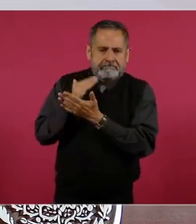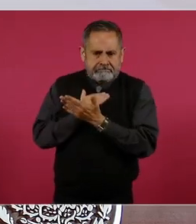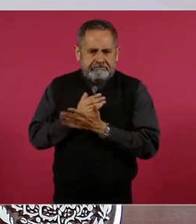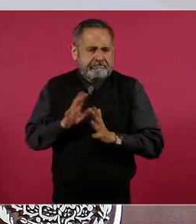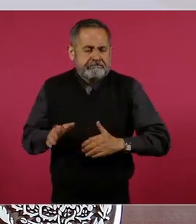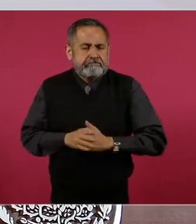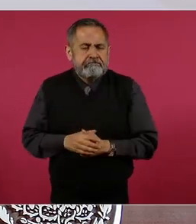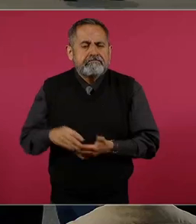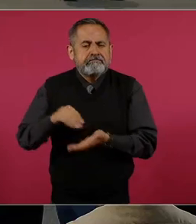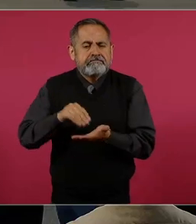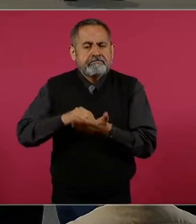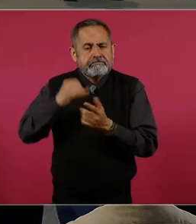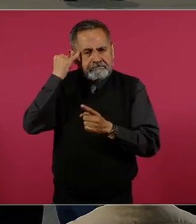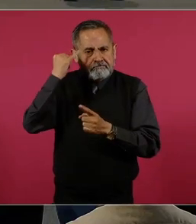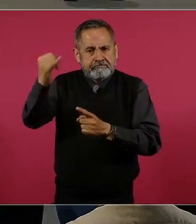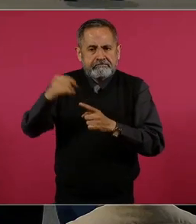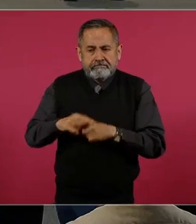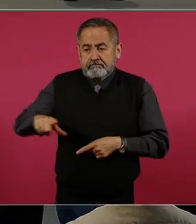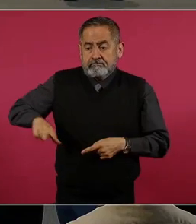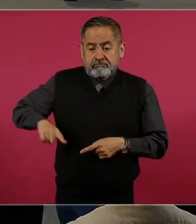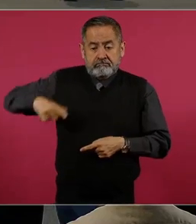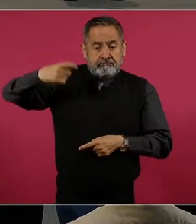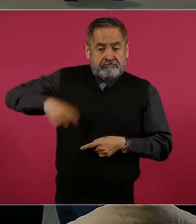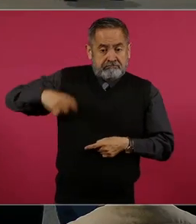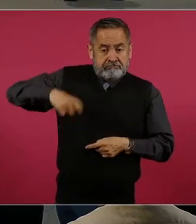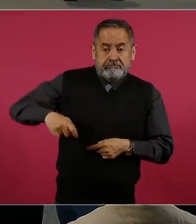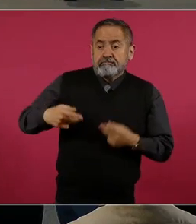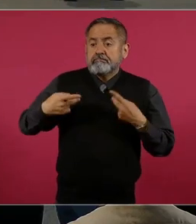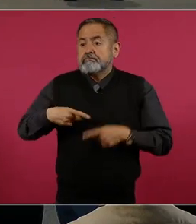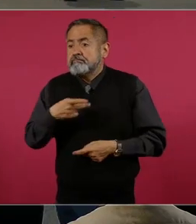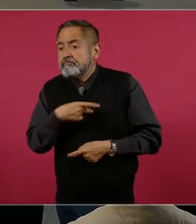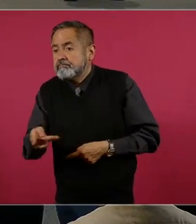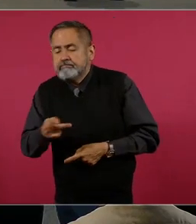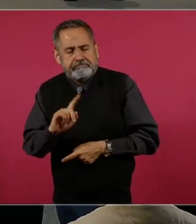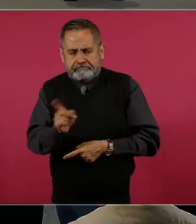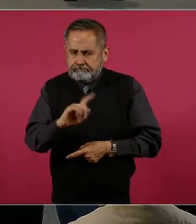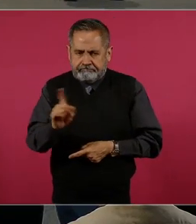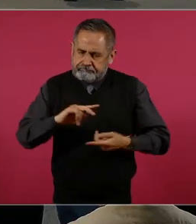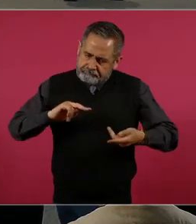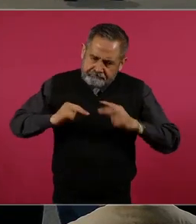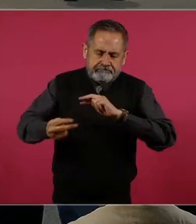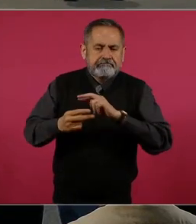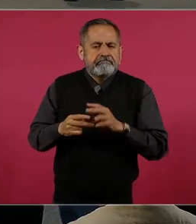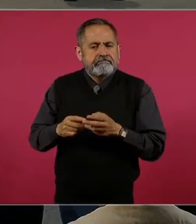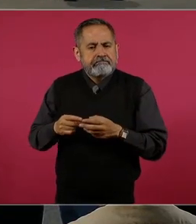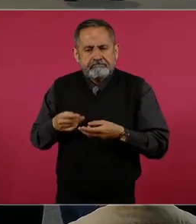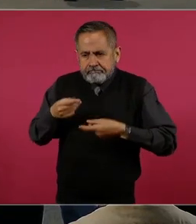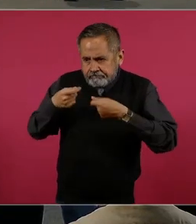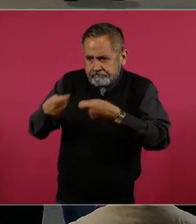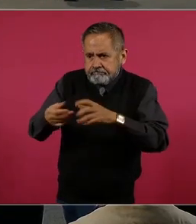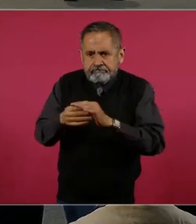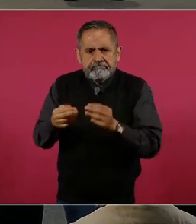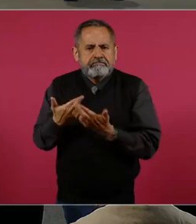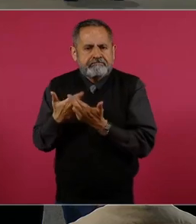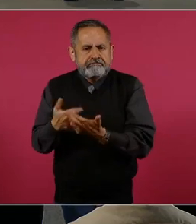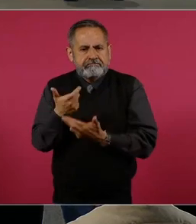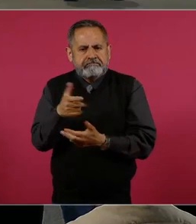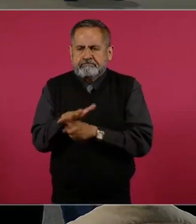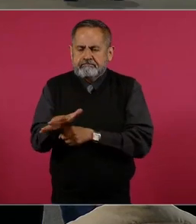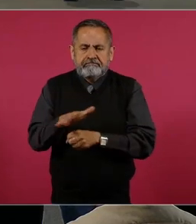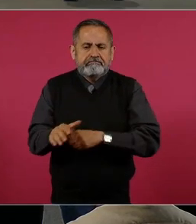Seguimos el principio de no tener un gobierno rico con pueblo pobre y eso nos permite tener al mismo tiempo finanzas públicas sanas.